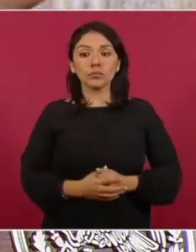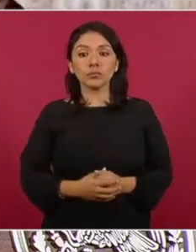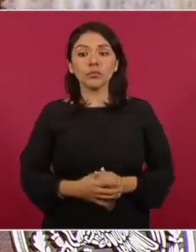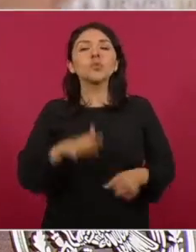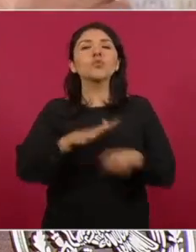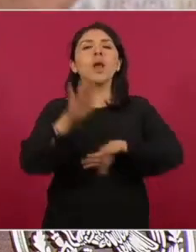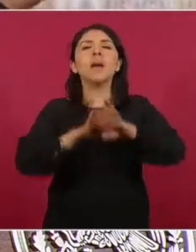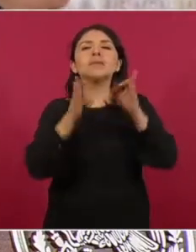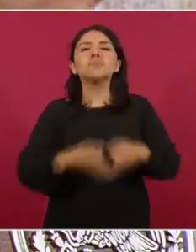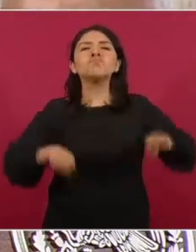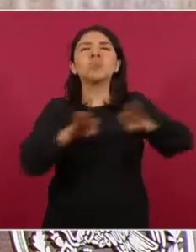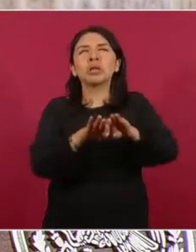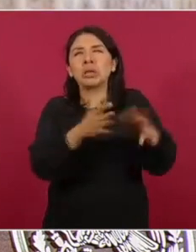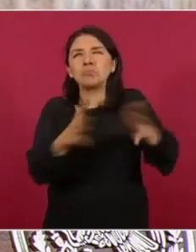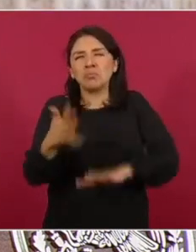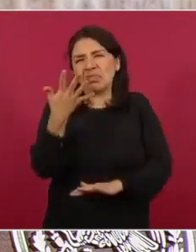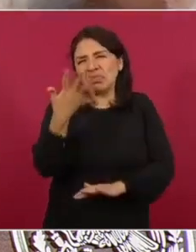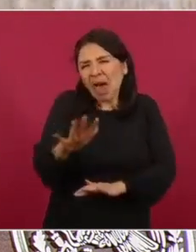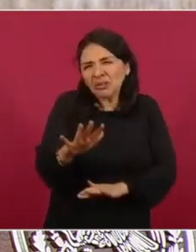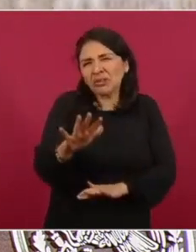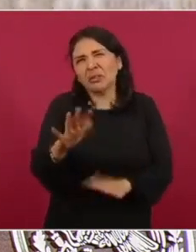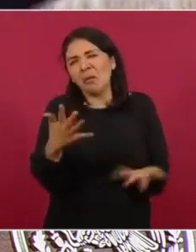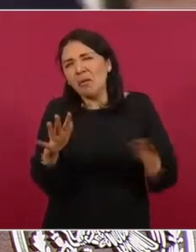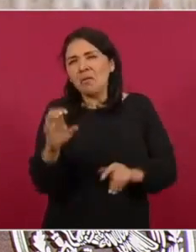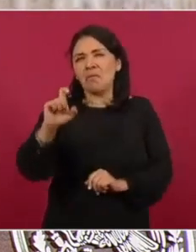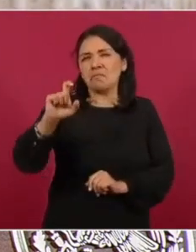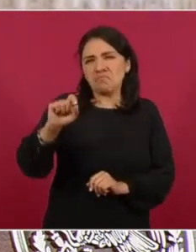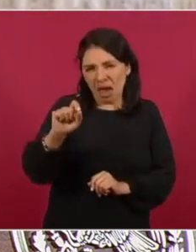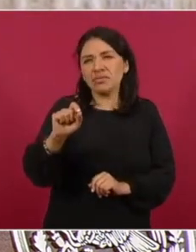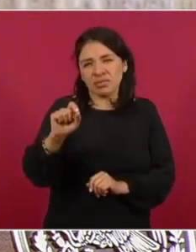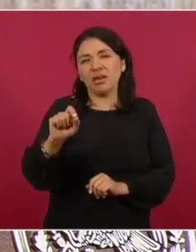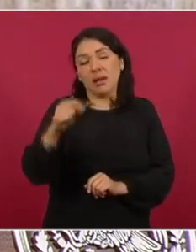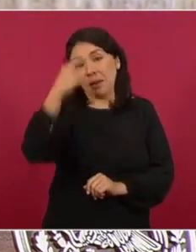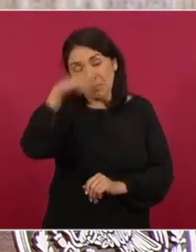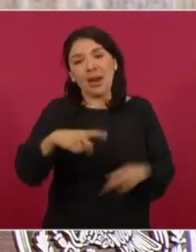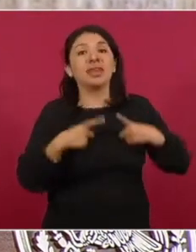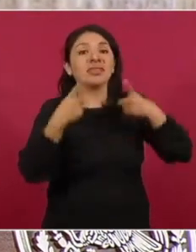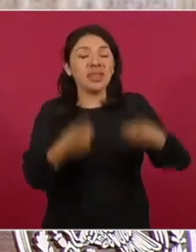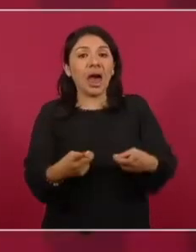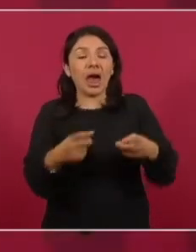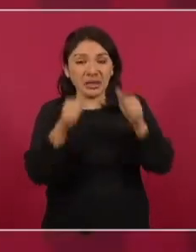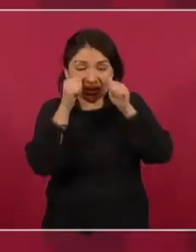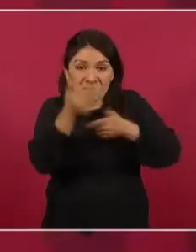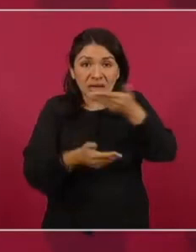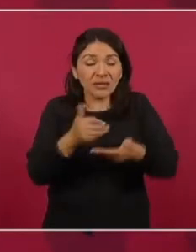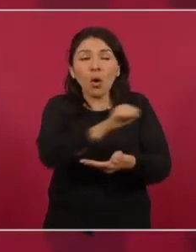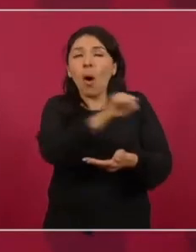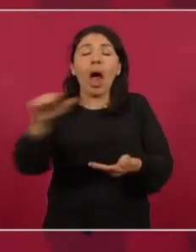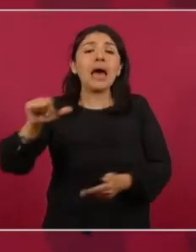importantes deben de ser 10, 20, claro que dan el servicio a 70 mil, también,